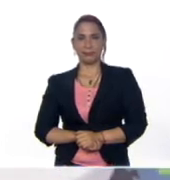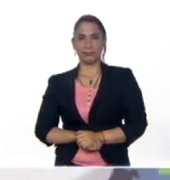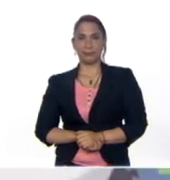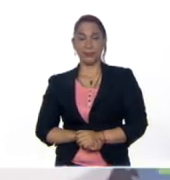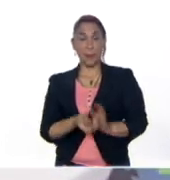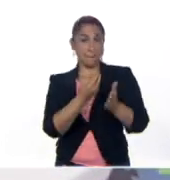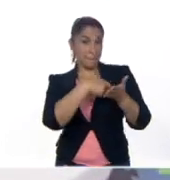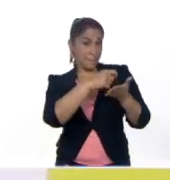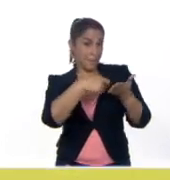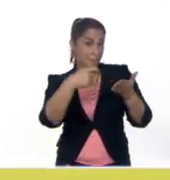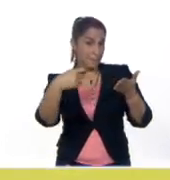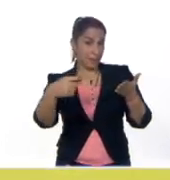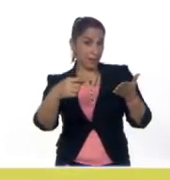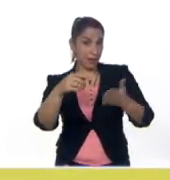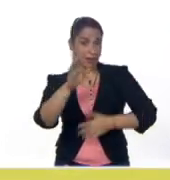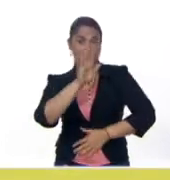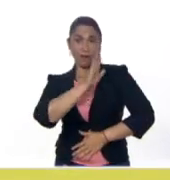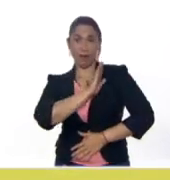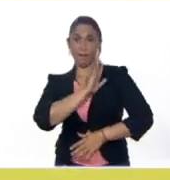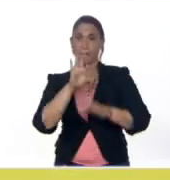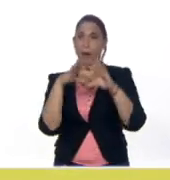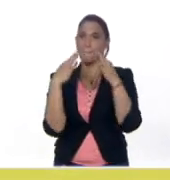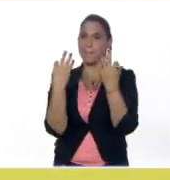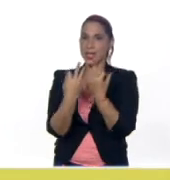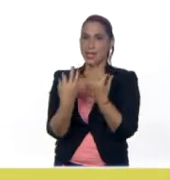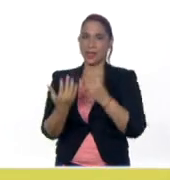Escribo con mi familia